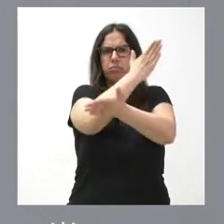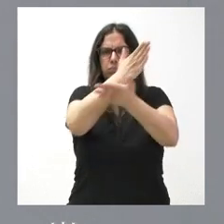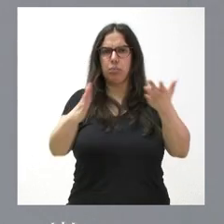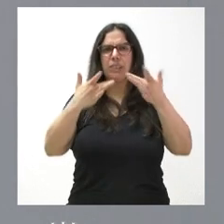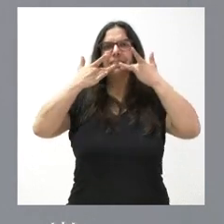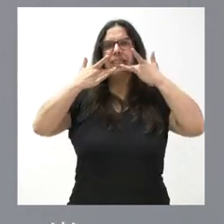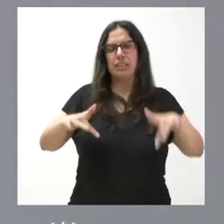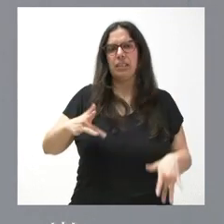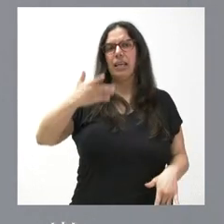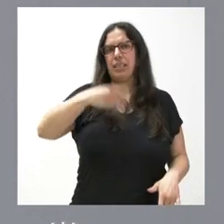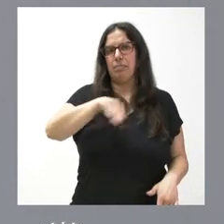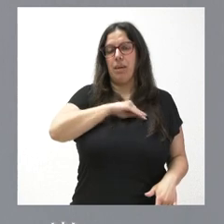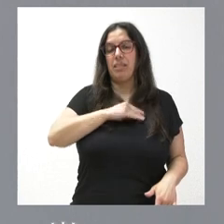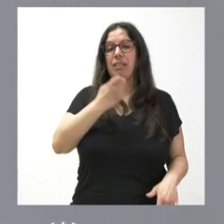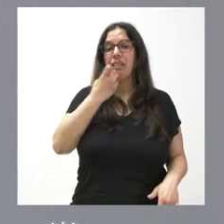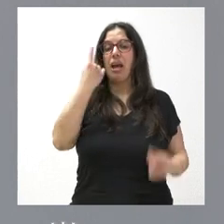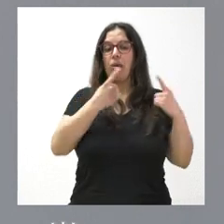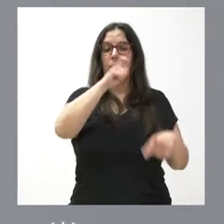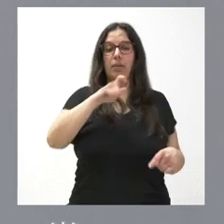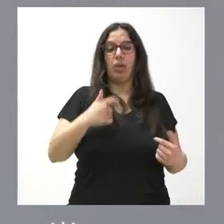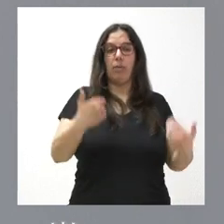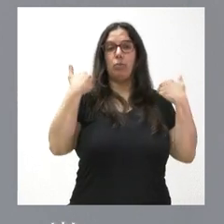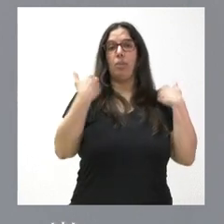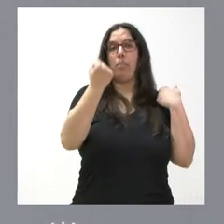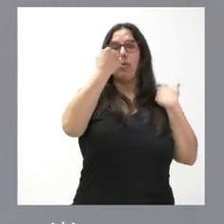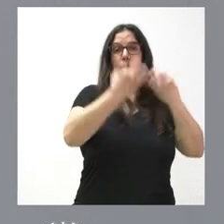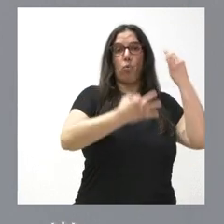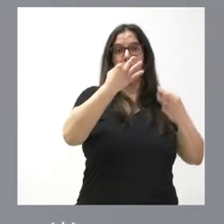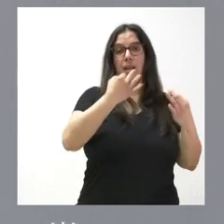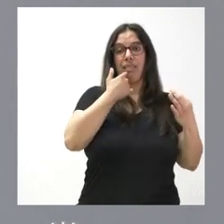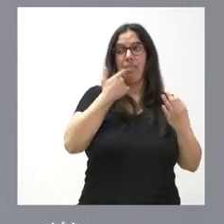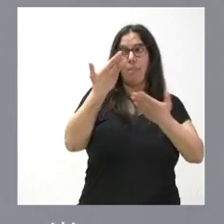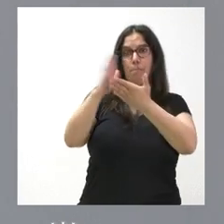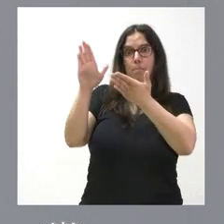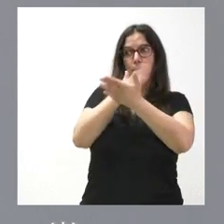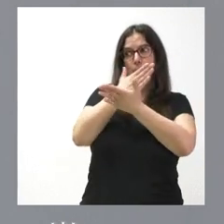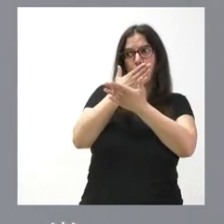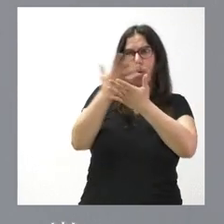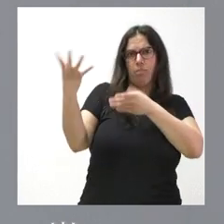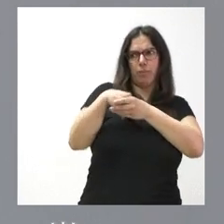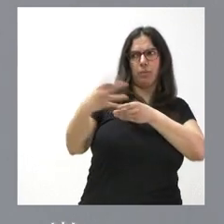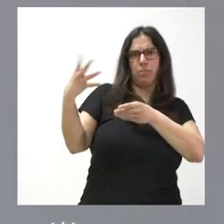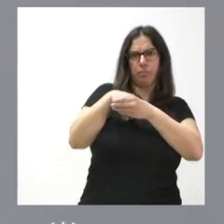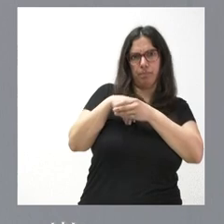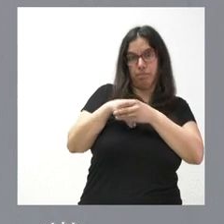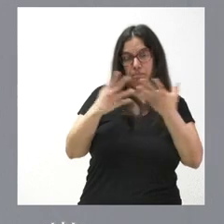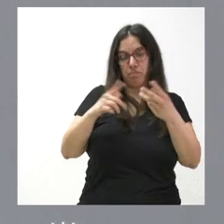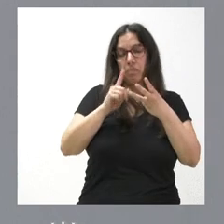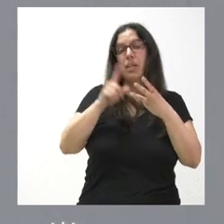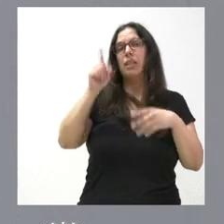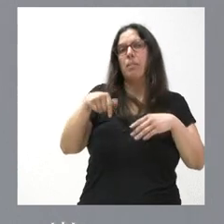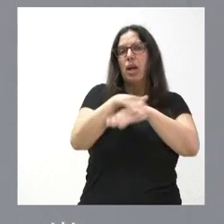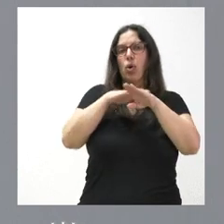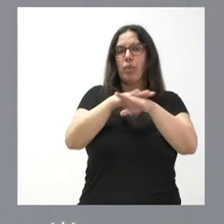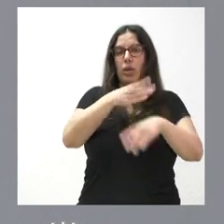responsables del Poder Judicial que dicen que está comprometida la separación de poderes, cuando hay un partido en el Gobierno de España que firma con otro